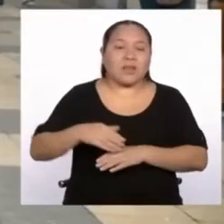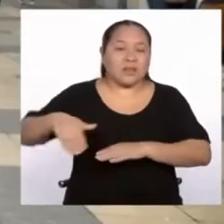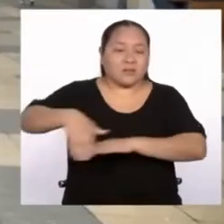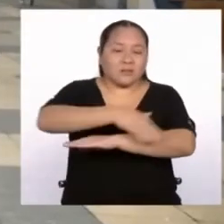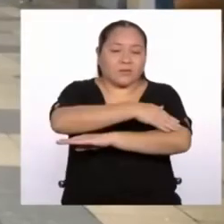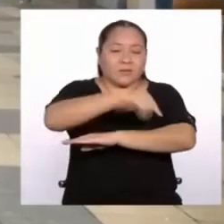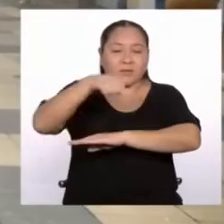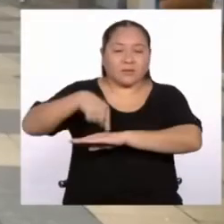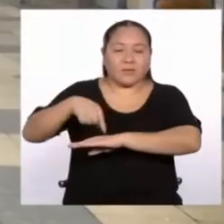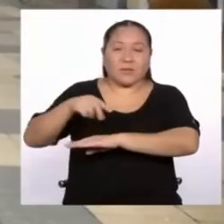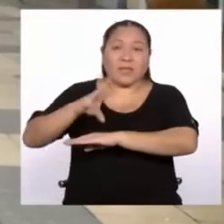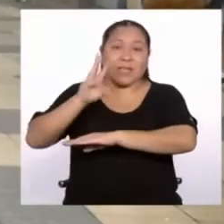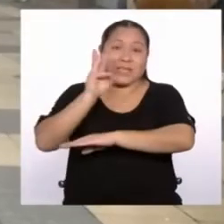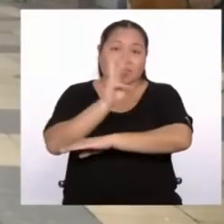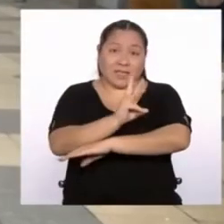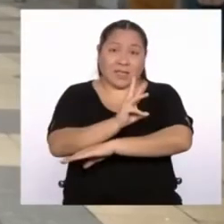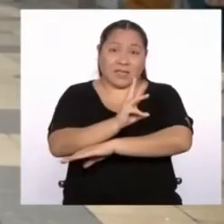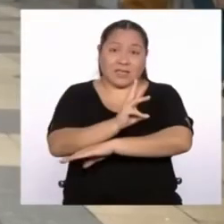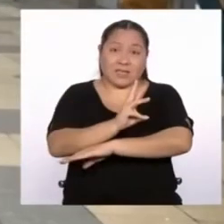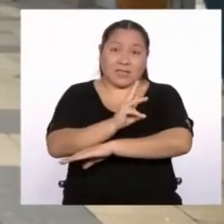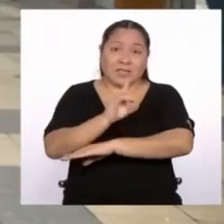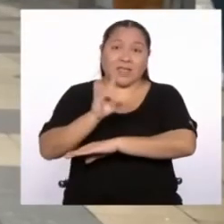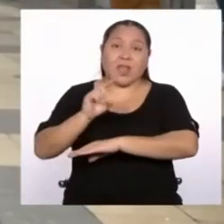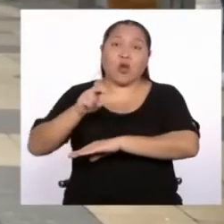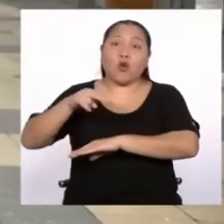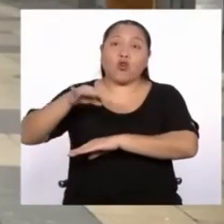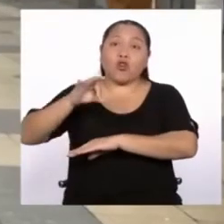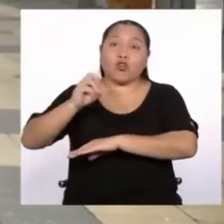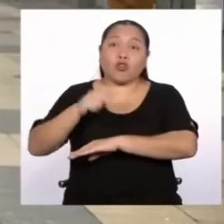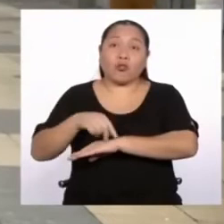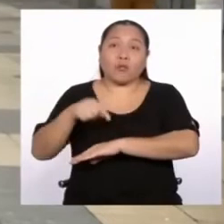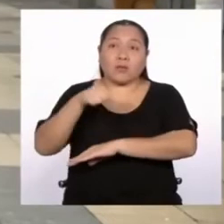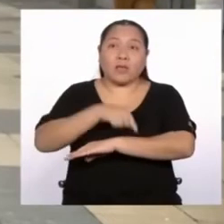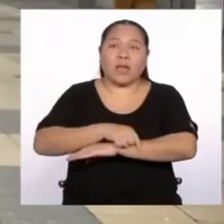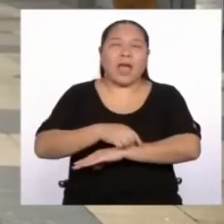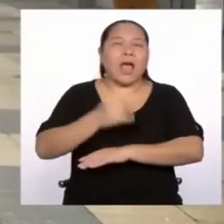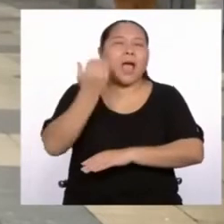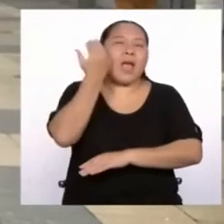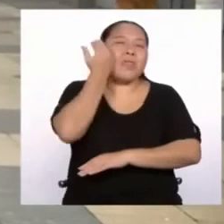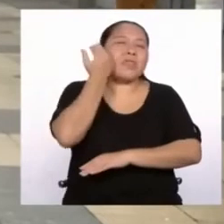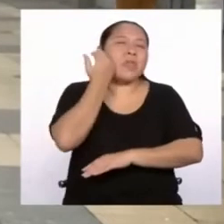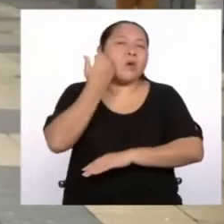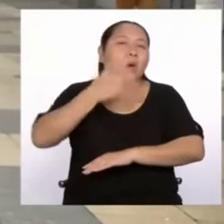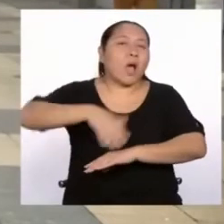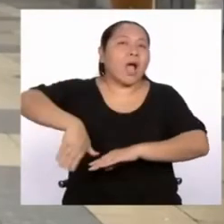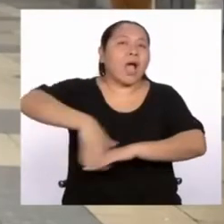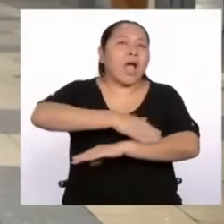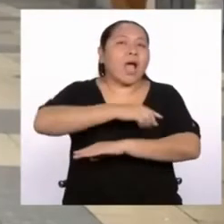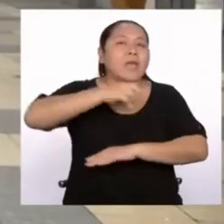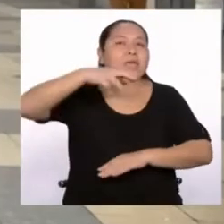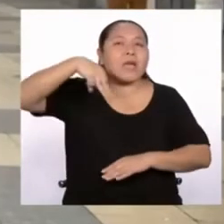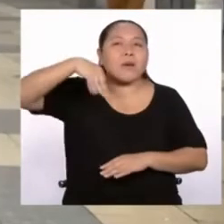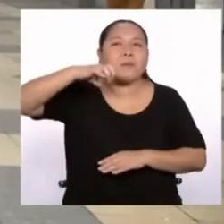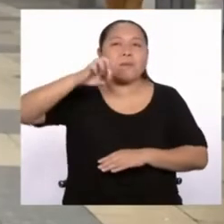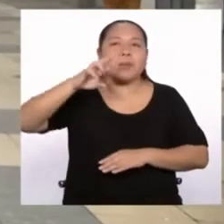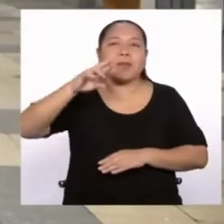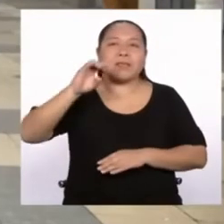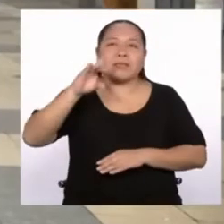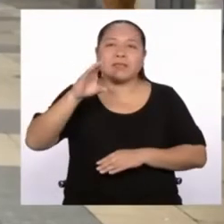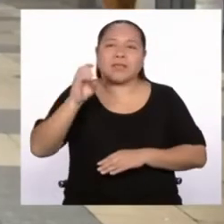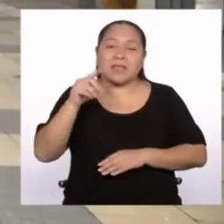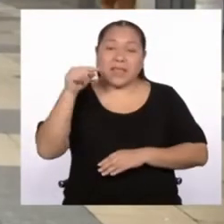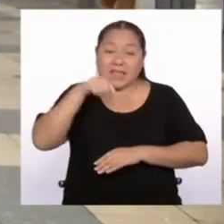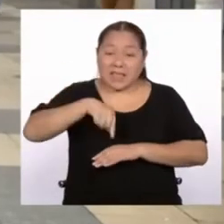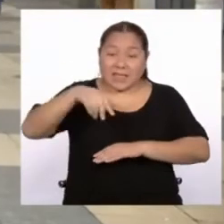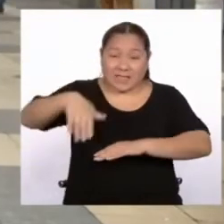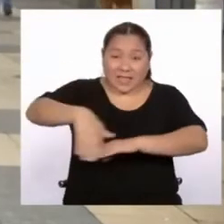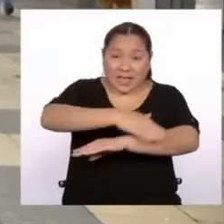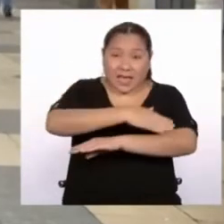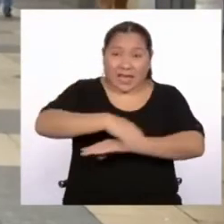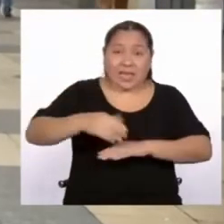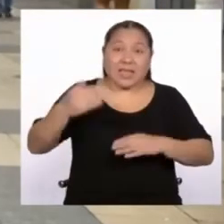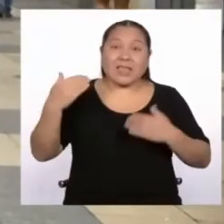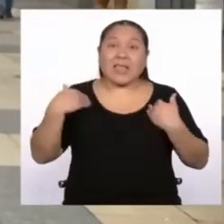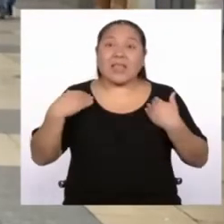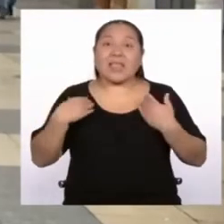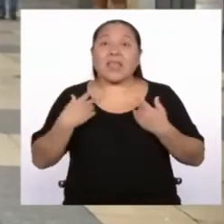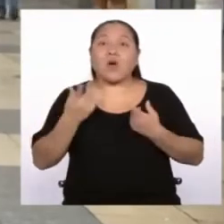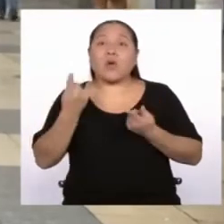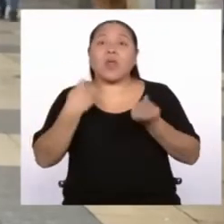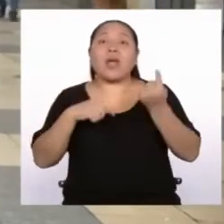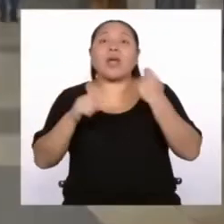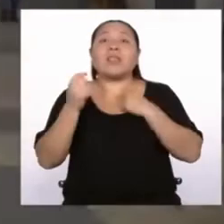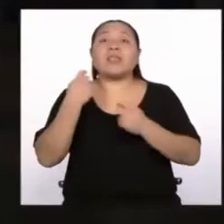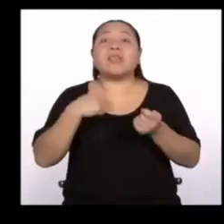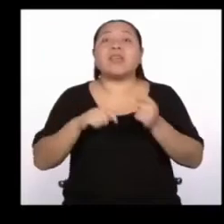Girón de la Unión Antigua Calle La Merced. ¿Por qué estamos aquí? Porque Rebagliati tenía en esta calle una tienda de